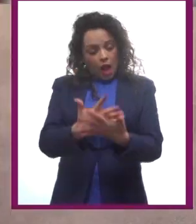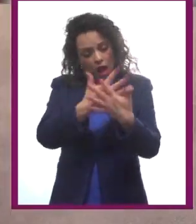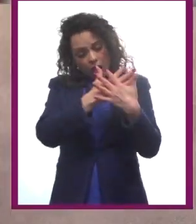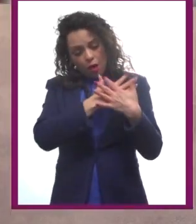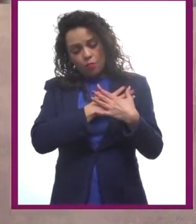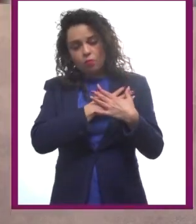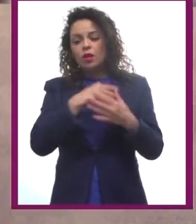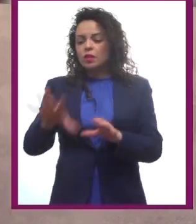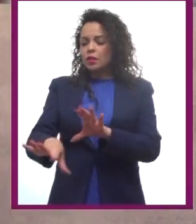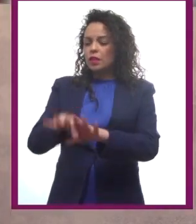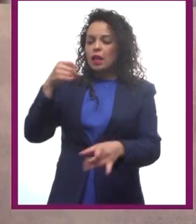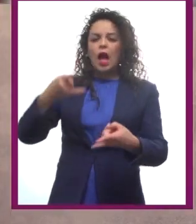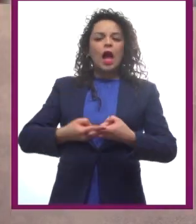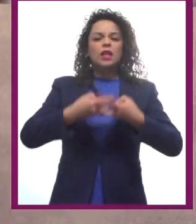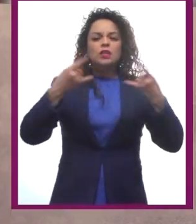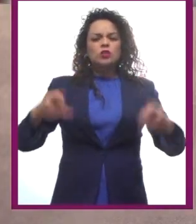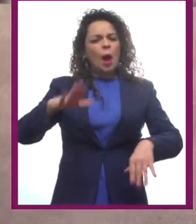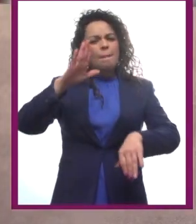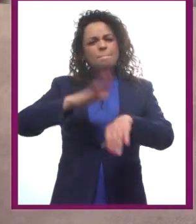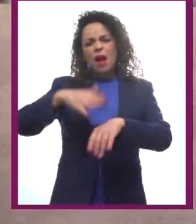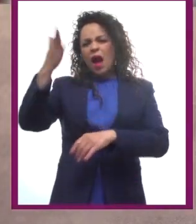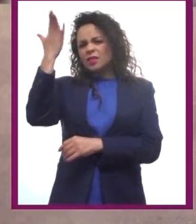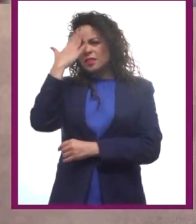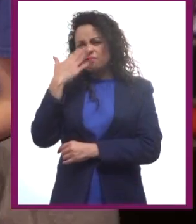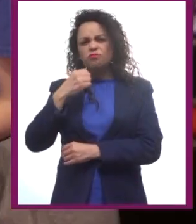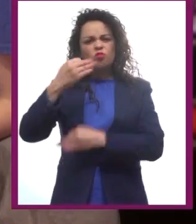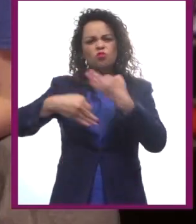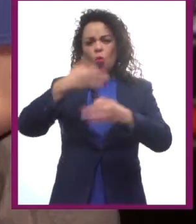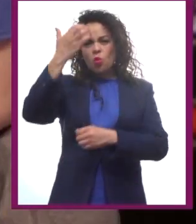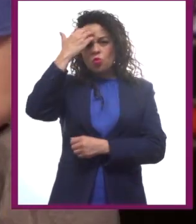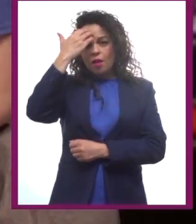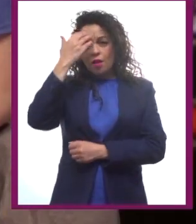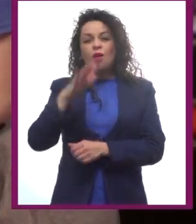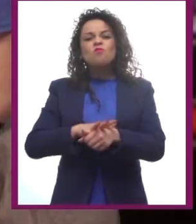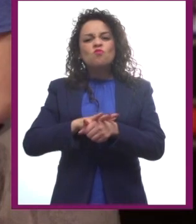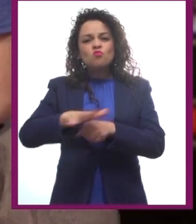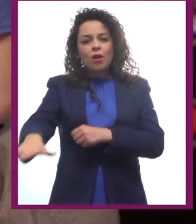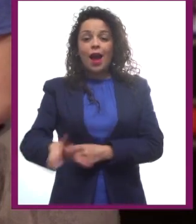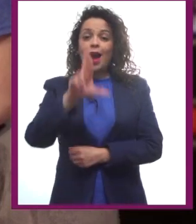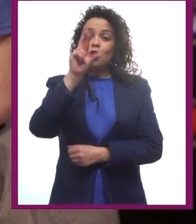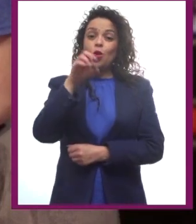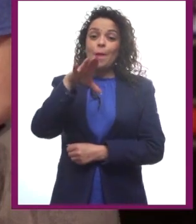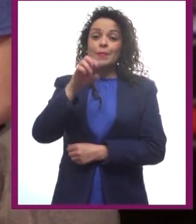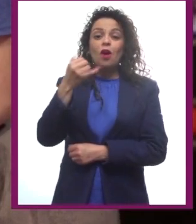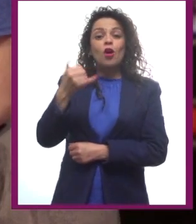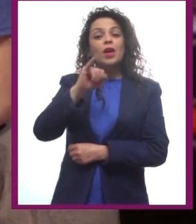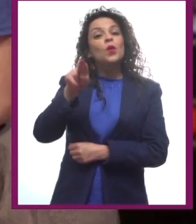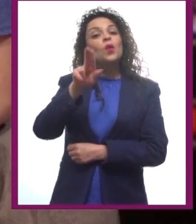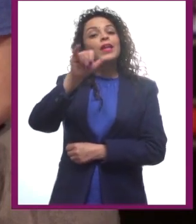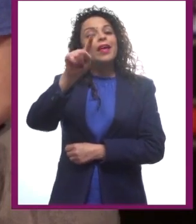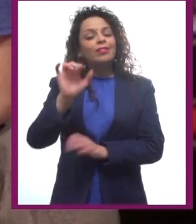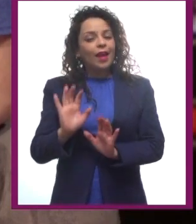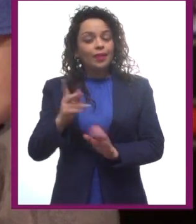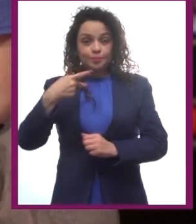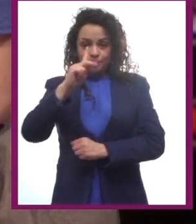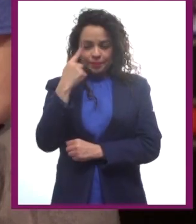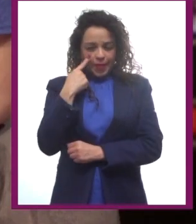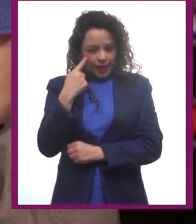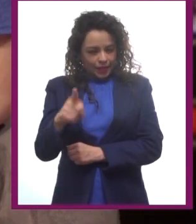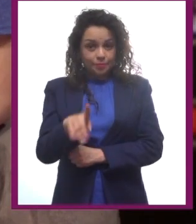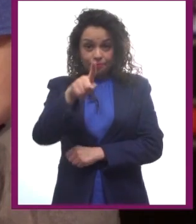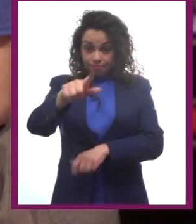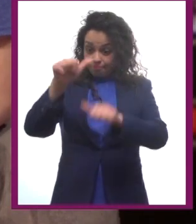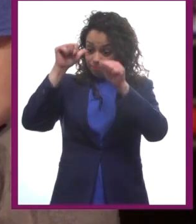romántica más conocida de la historia. Romeo y Julieta. Pero a ver, si me ha puesto